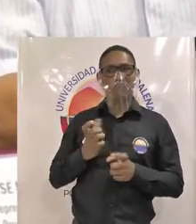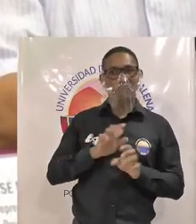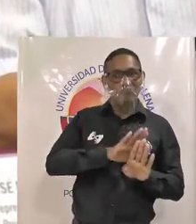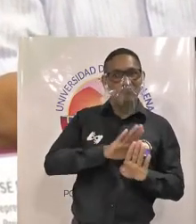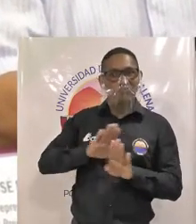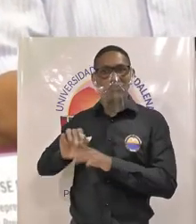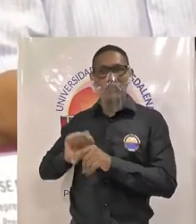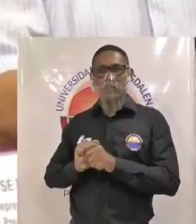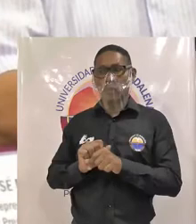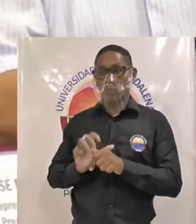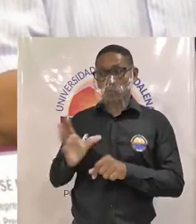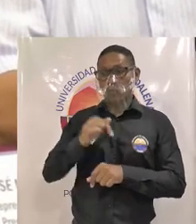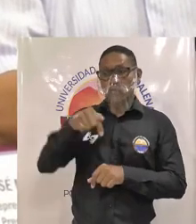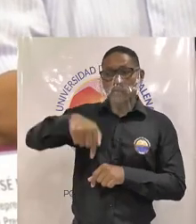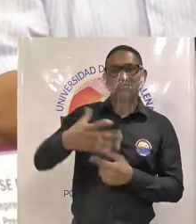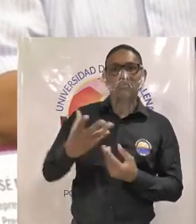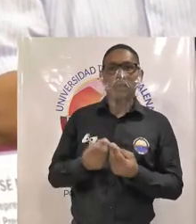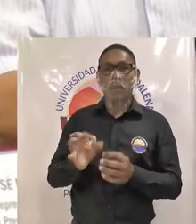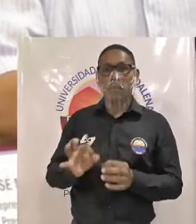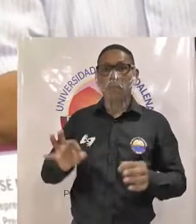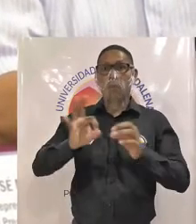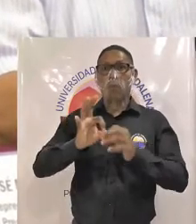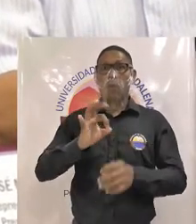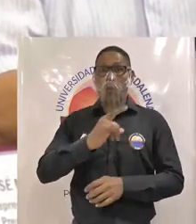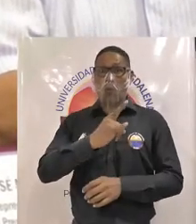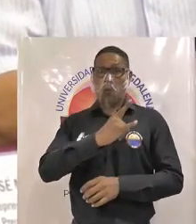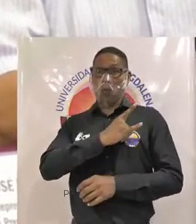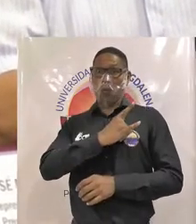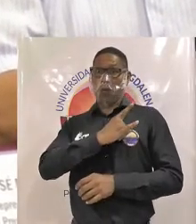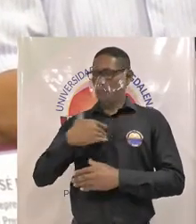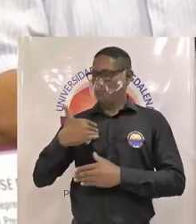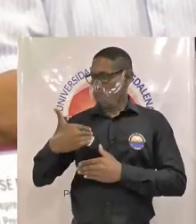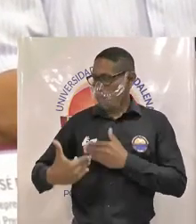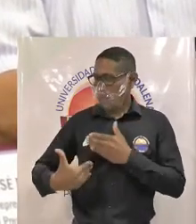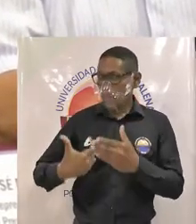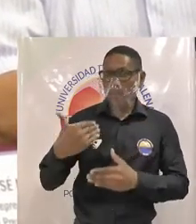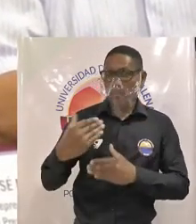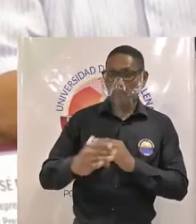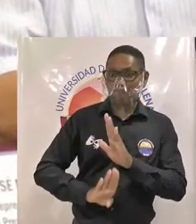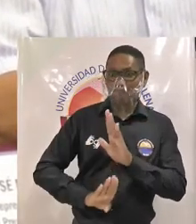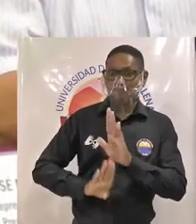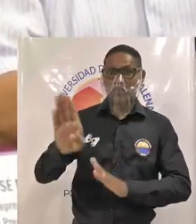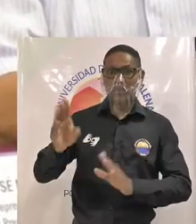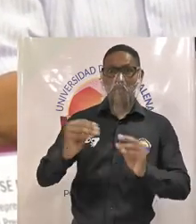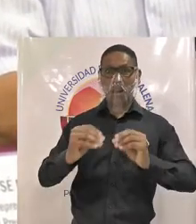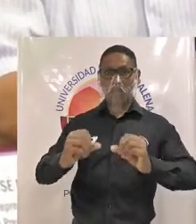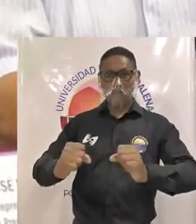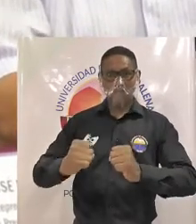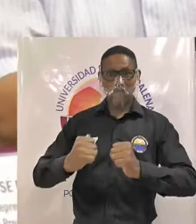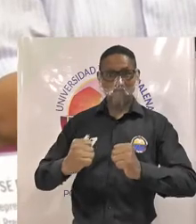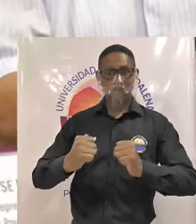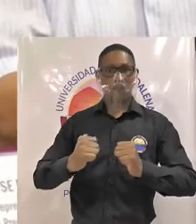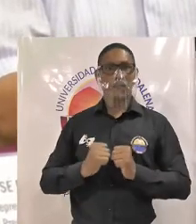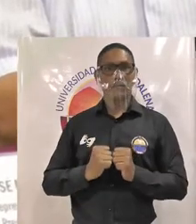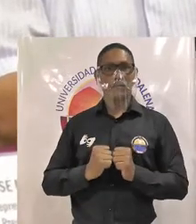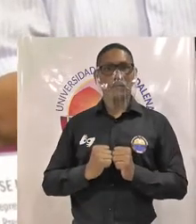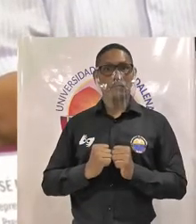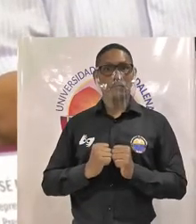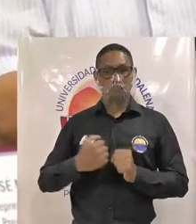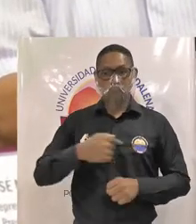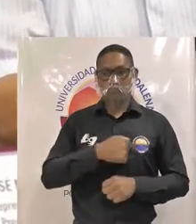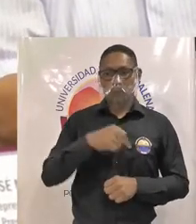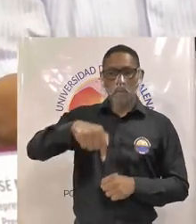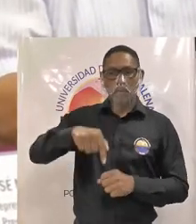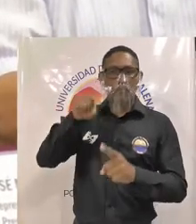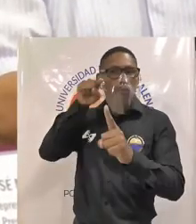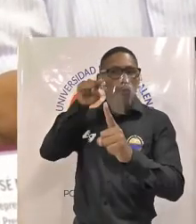con el ánimo de sacar adelante nuestra universidad, engrandecerla, hacerla más fuerte por lo tanto estamos todos por